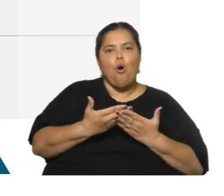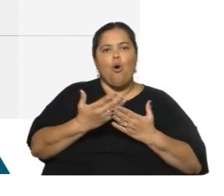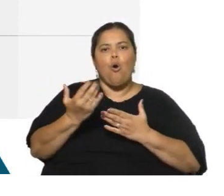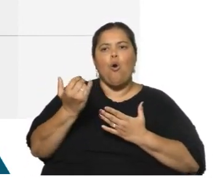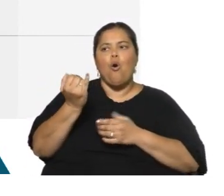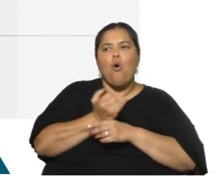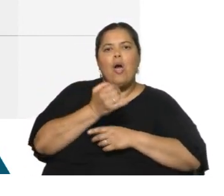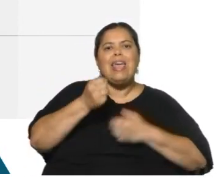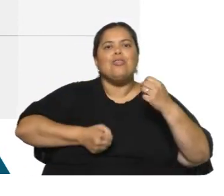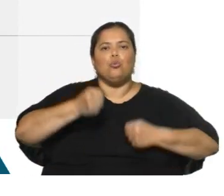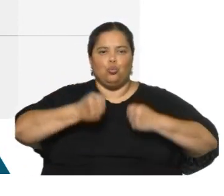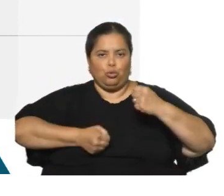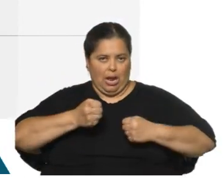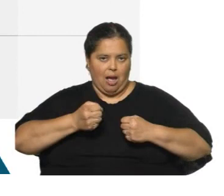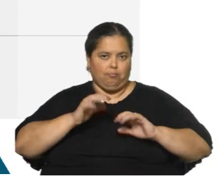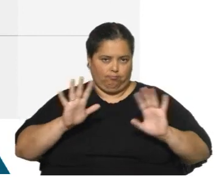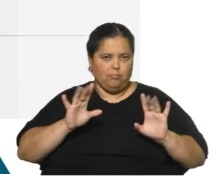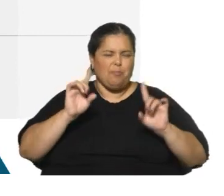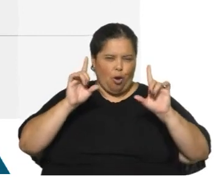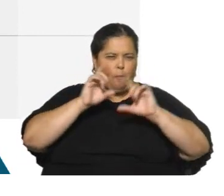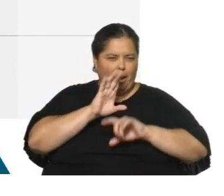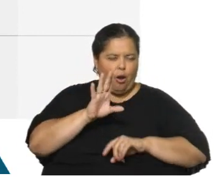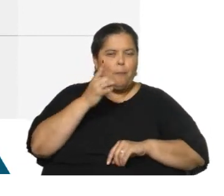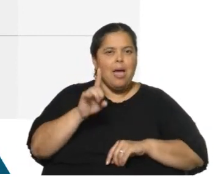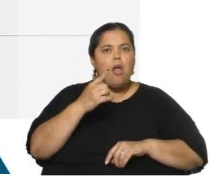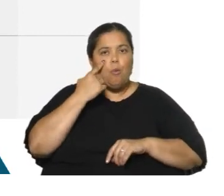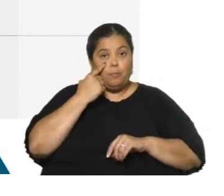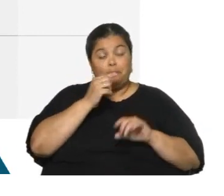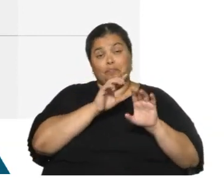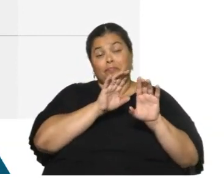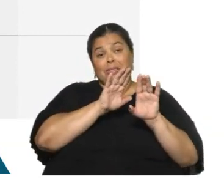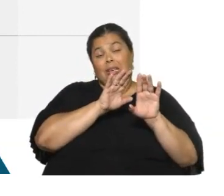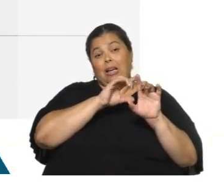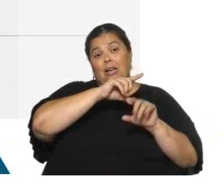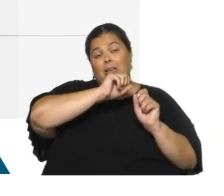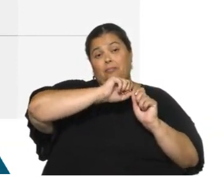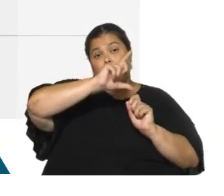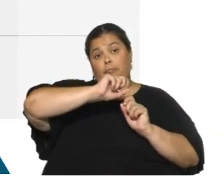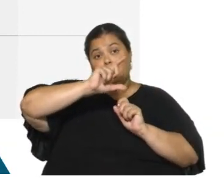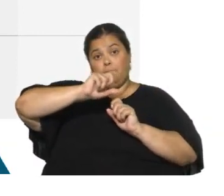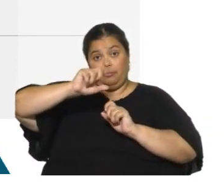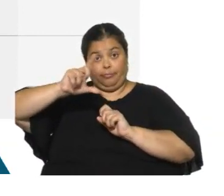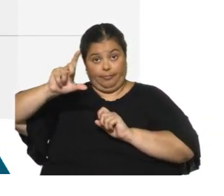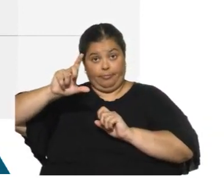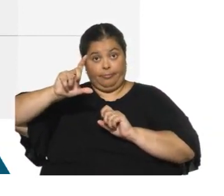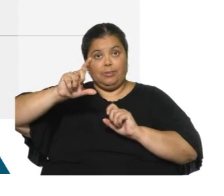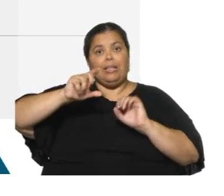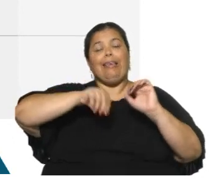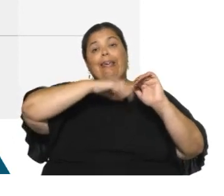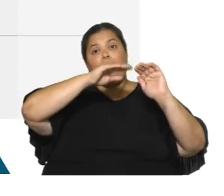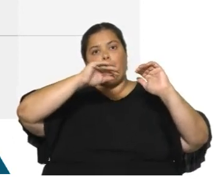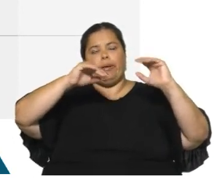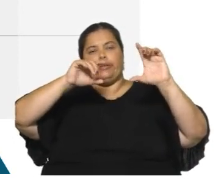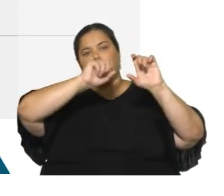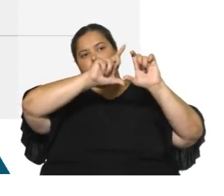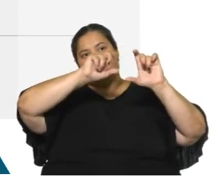queda claro, sí, es que hay varias barras que están todas encima de la línea en la primera parte y luego empiezan a descolgarse,